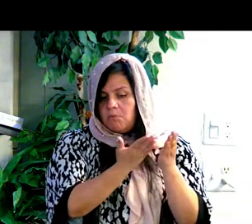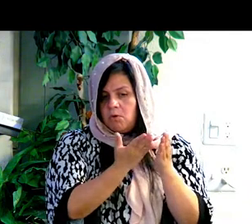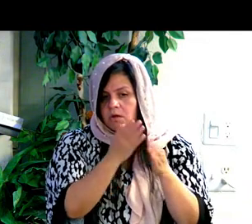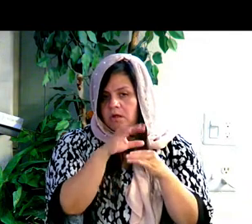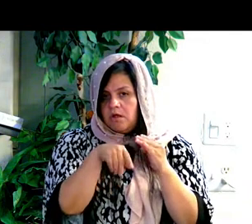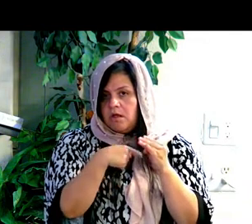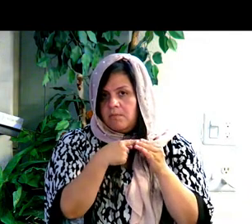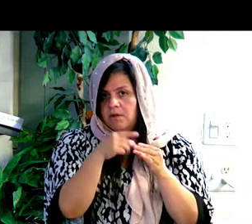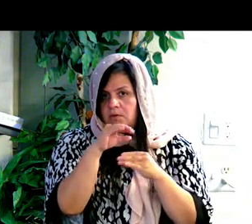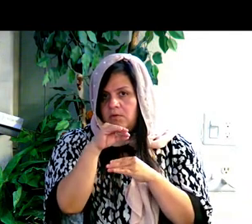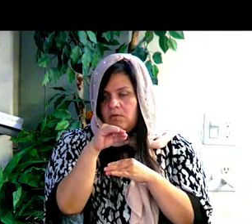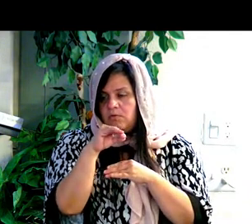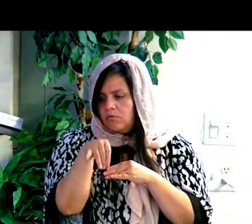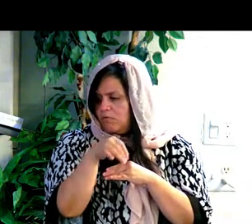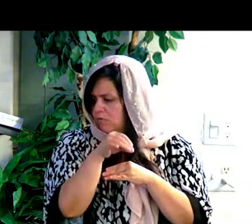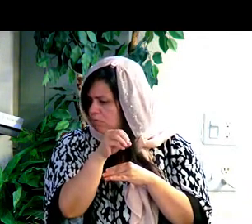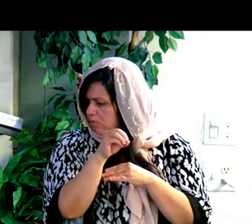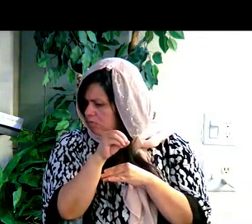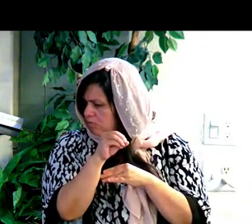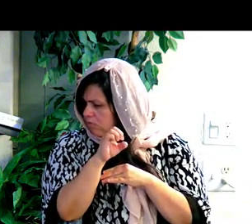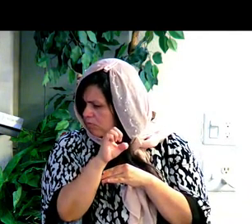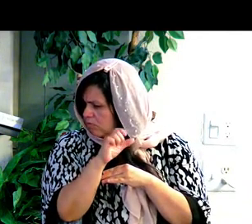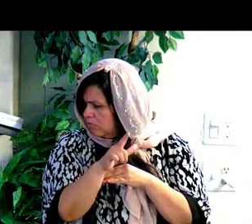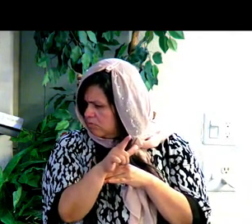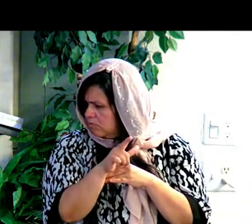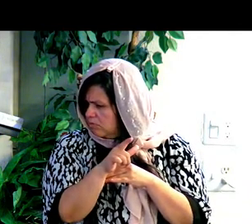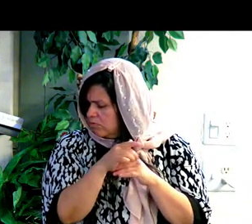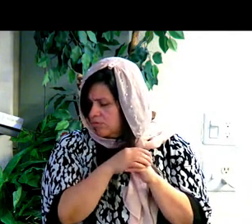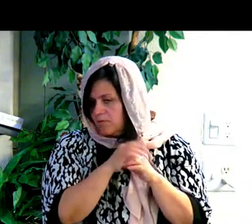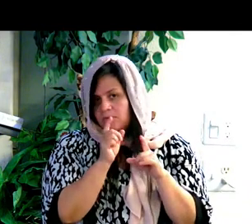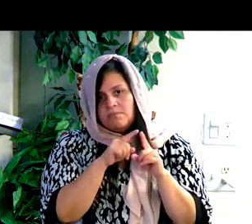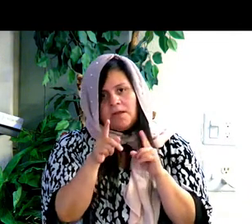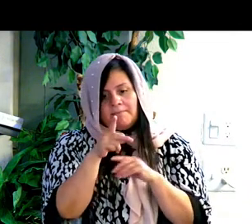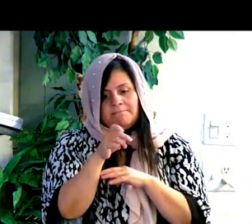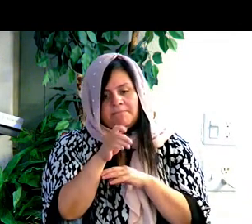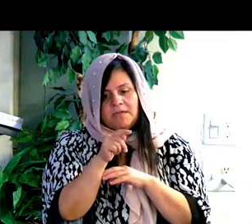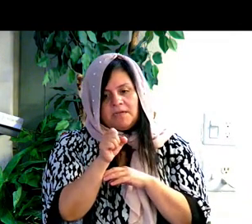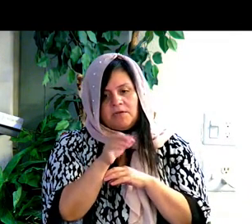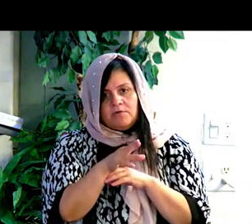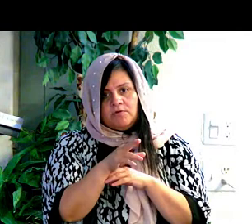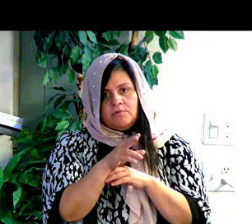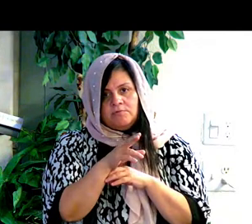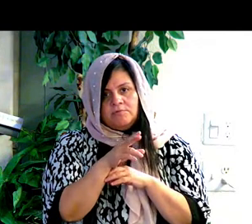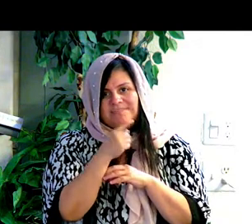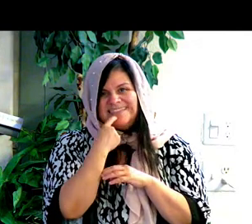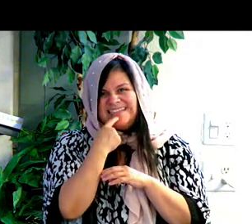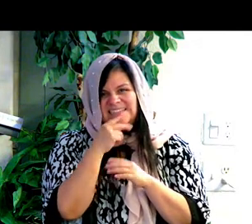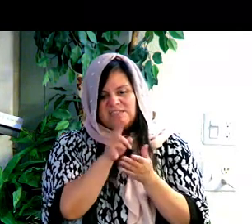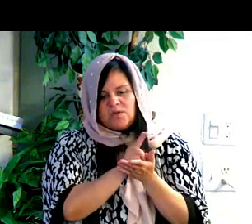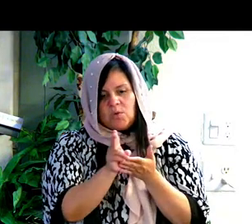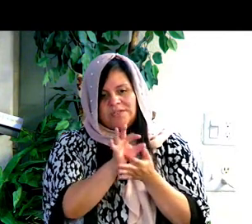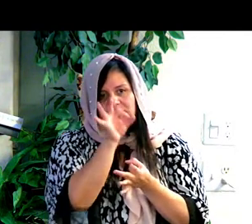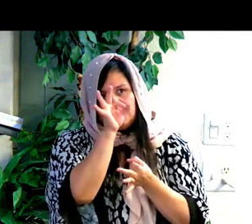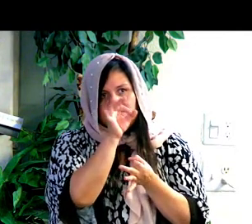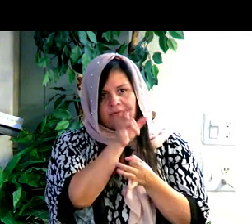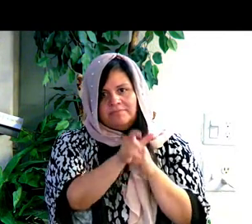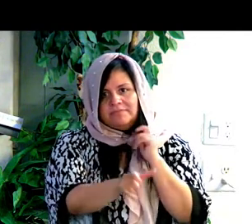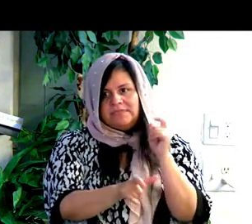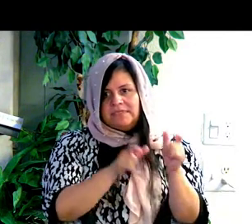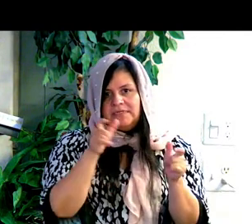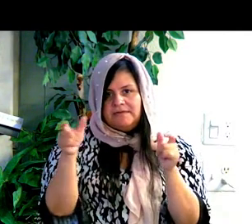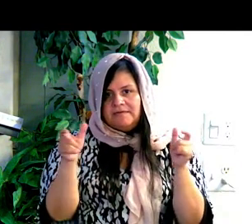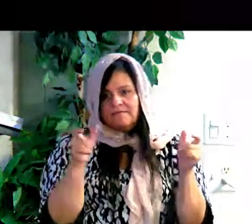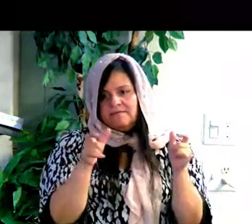gift, the gift of the Holy Pero Pedro lo llama el regalo del Espíritu Santo. Same thing happened at